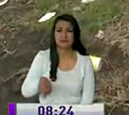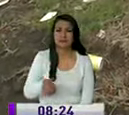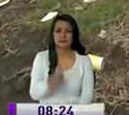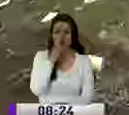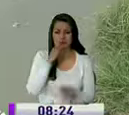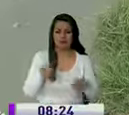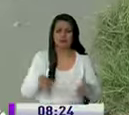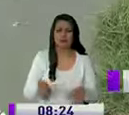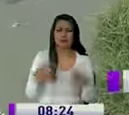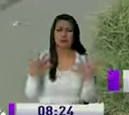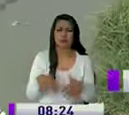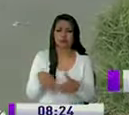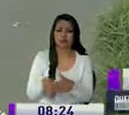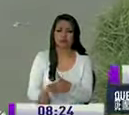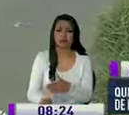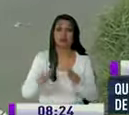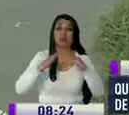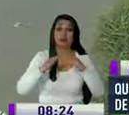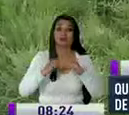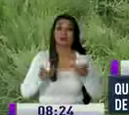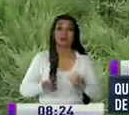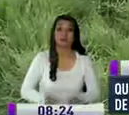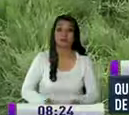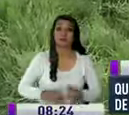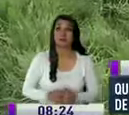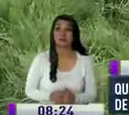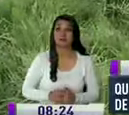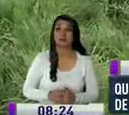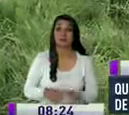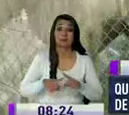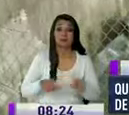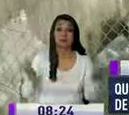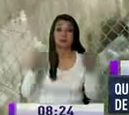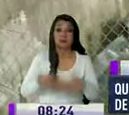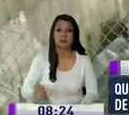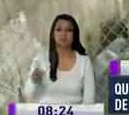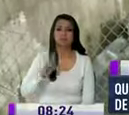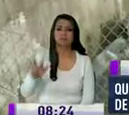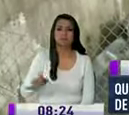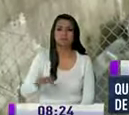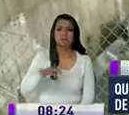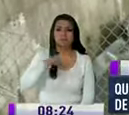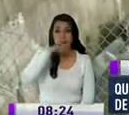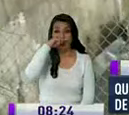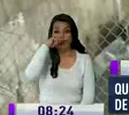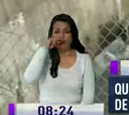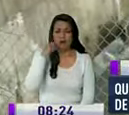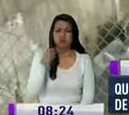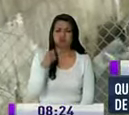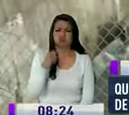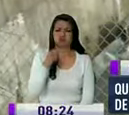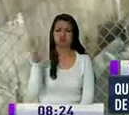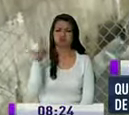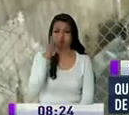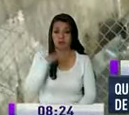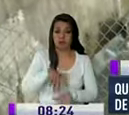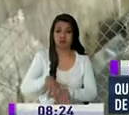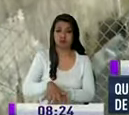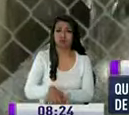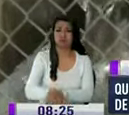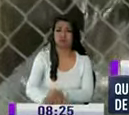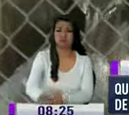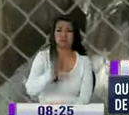las matas se meten en las casas pero eso no es todo el olor nauseabundo de las aguas que bajan por este canal es